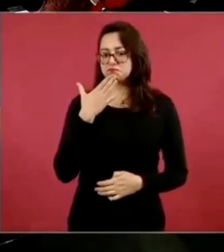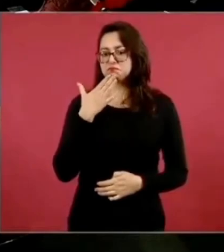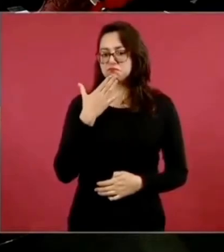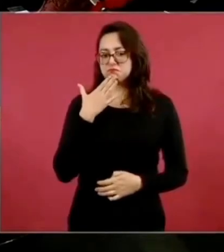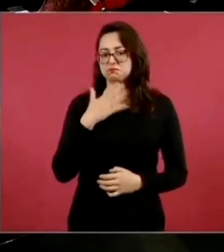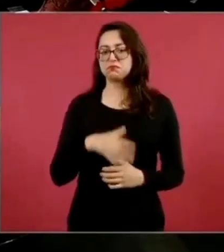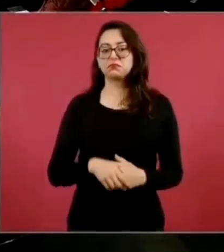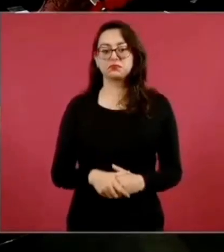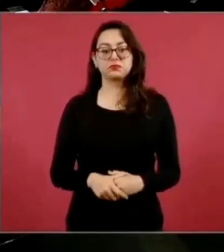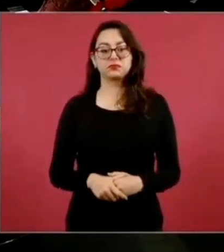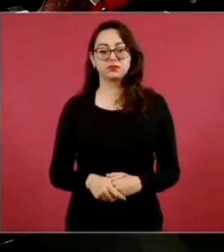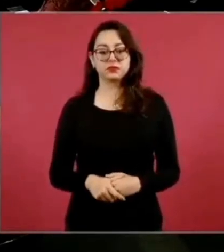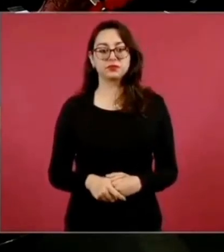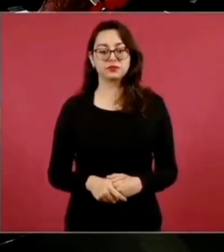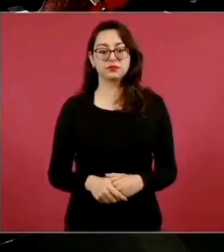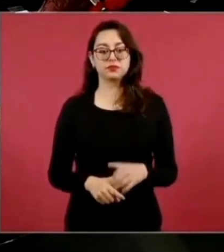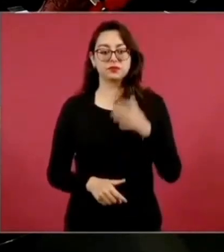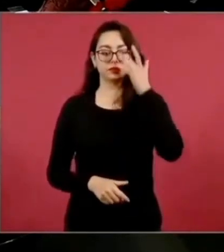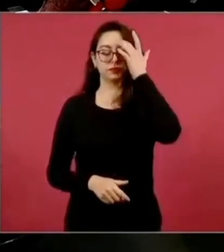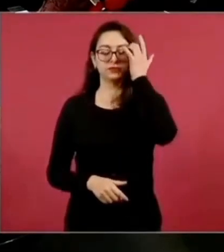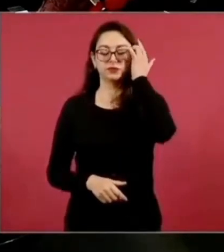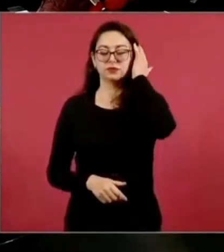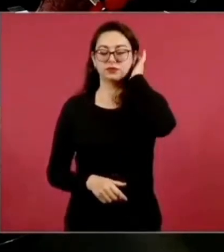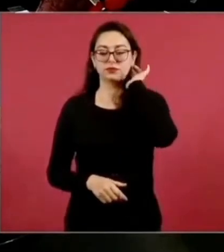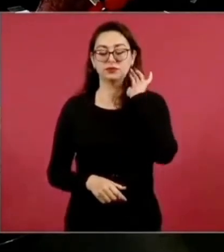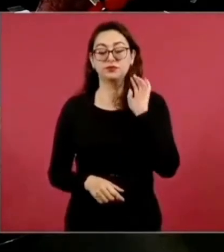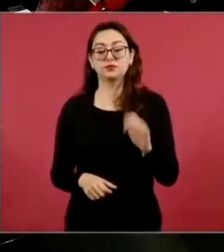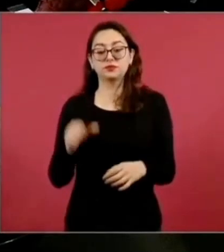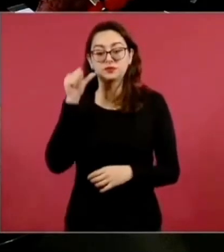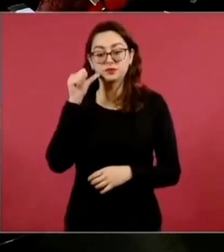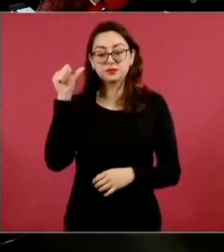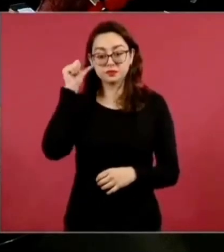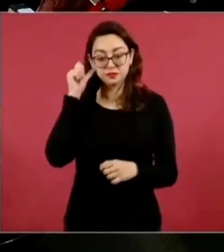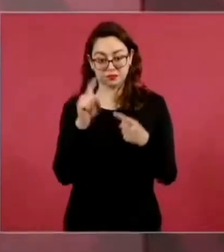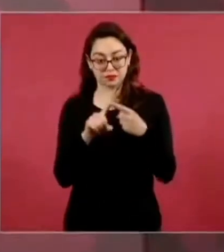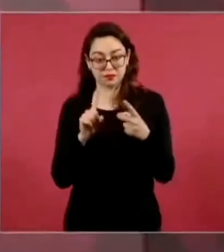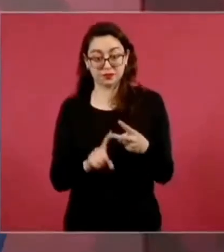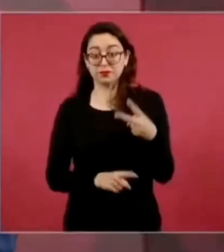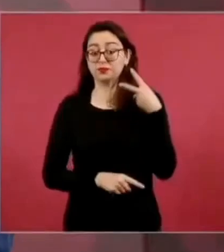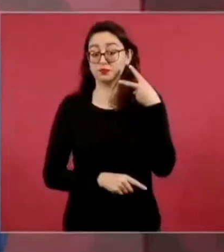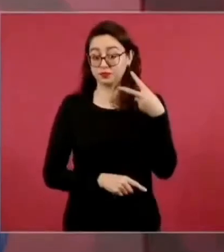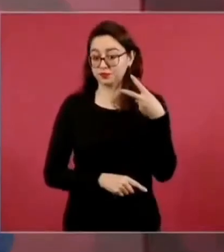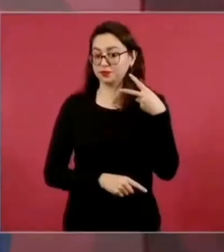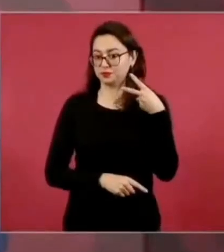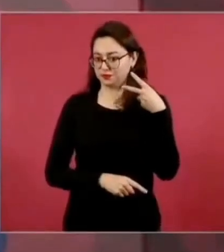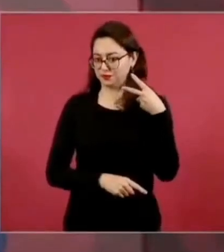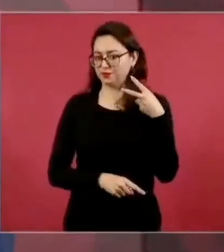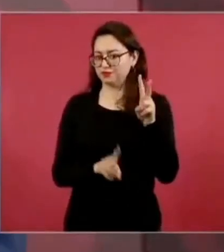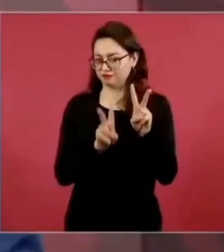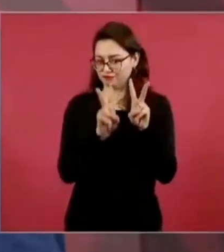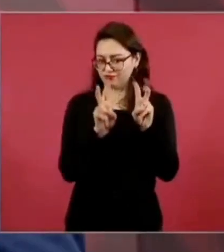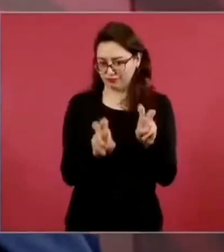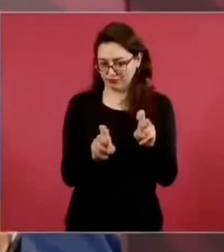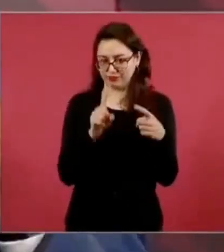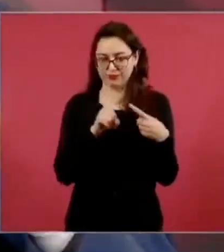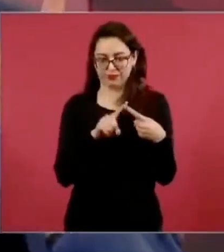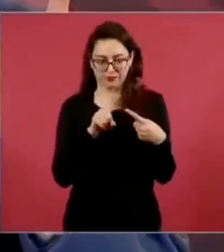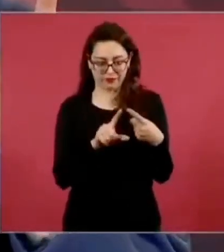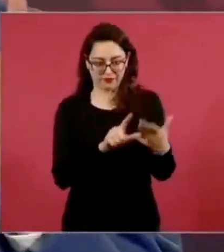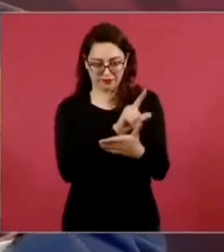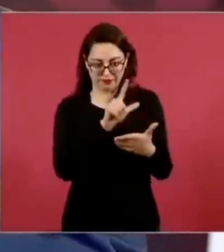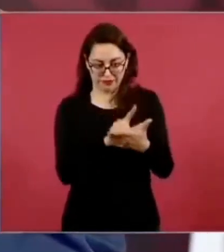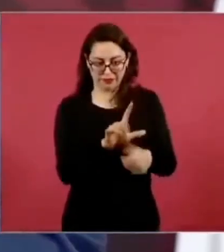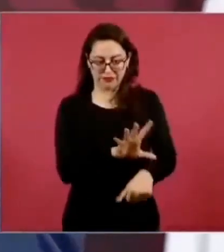hubieron dos cosas ayer esa fue una y la otra es que ya dejaron en